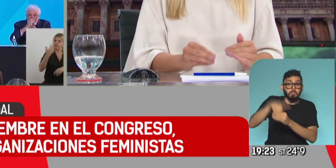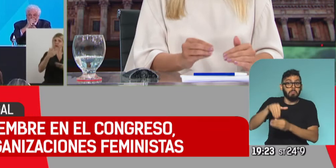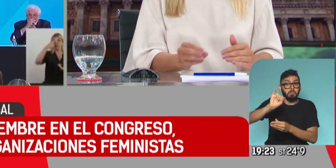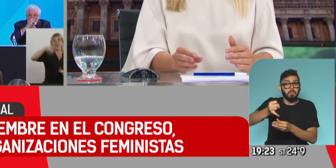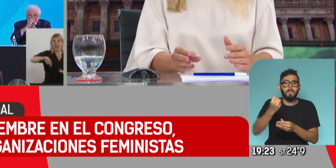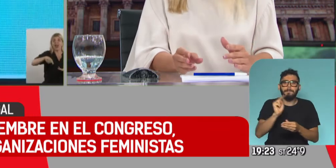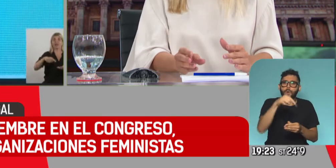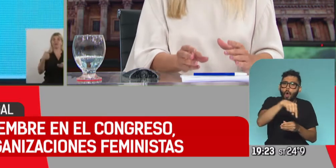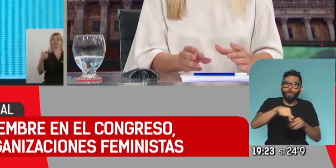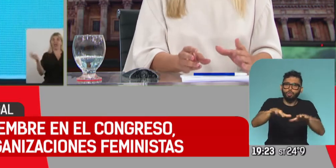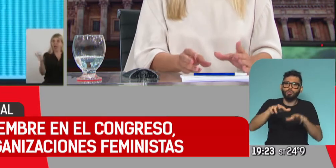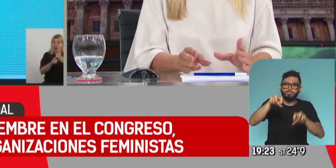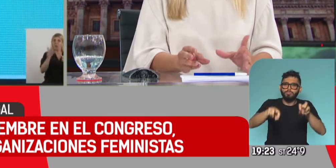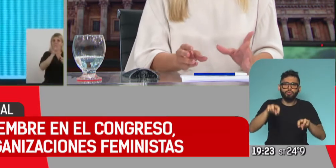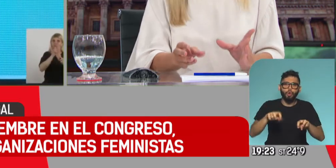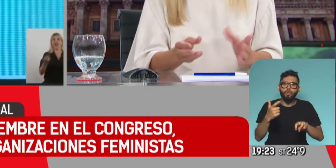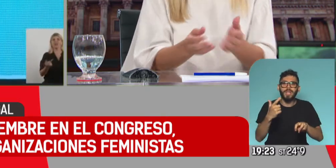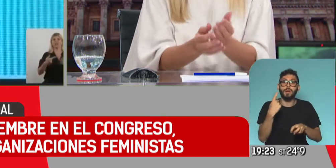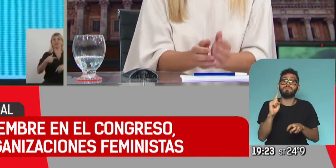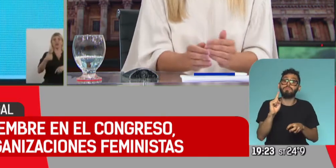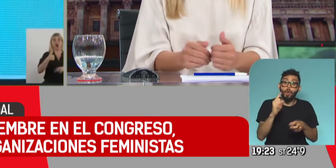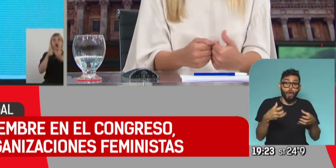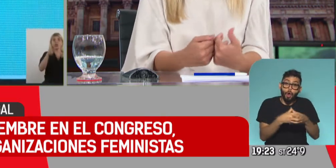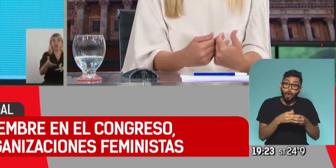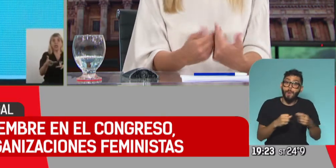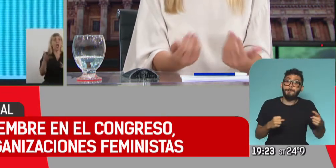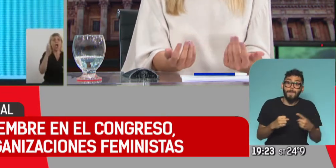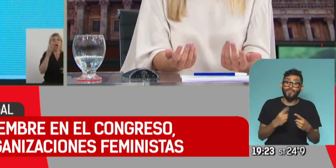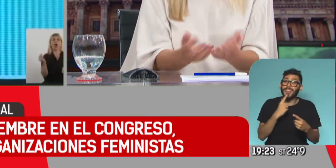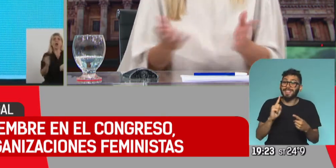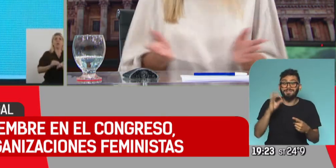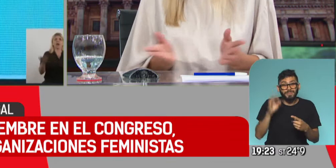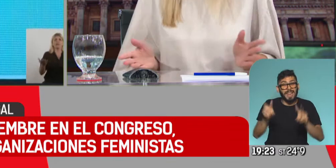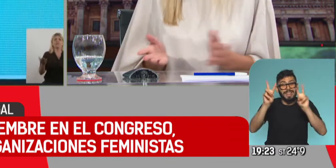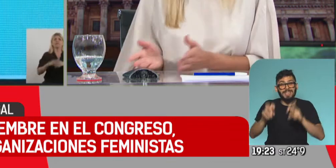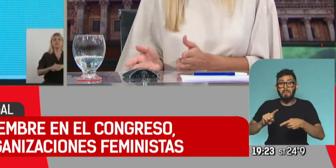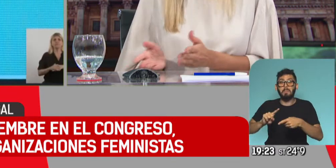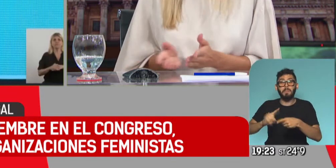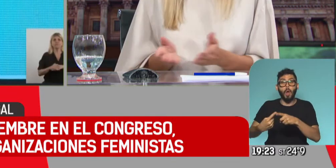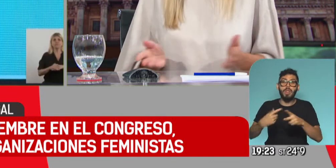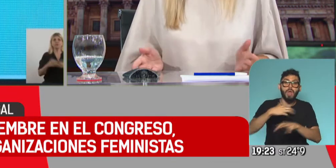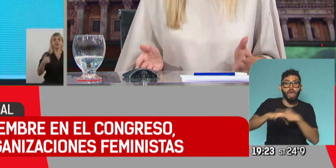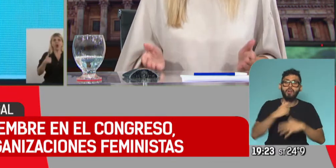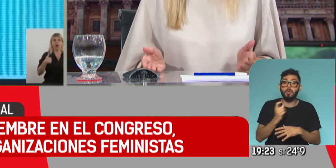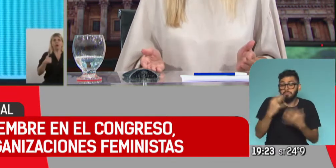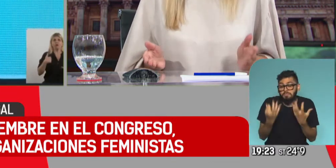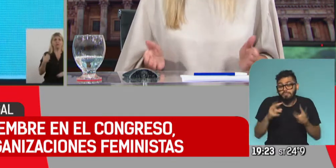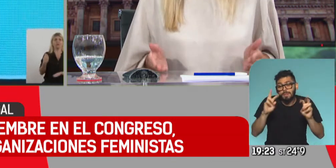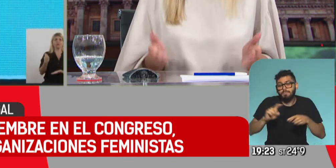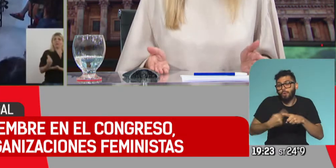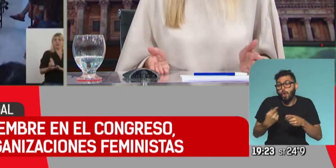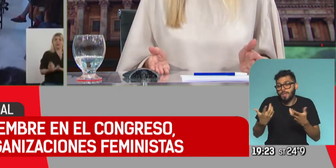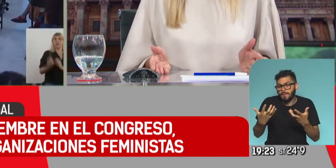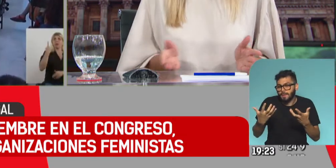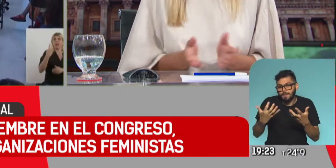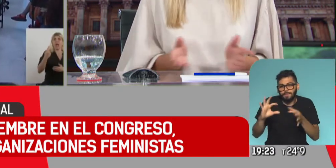constantemente la oposición estuvo remarcando que no quería que el tema se politizara, cuando en realidad es un tema político y además es un tema que el gobierno